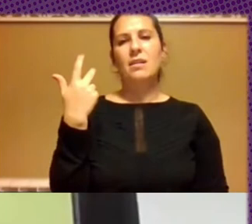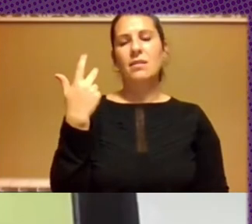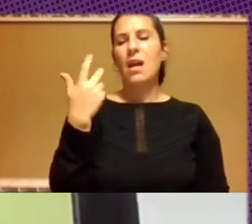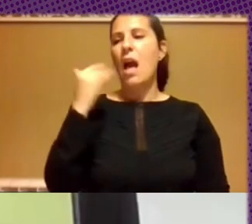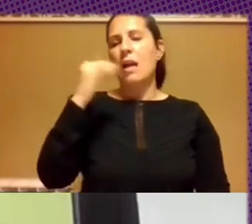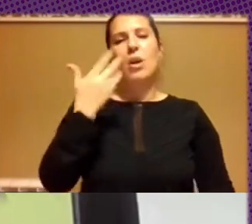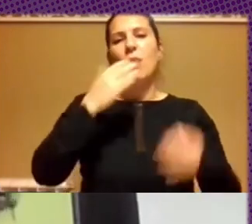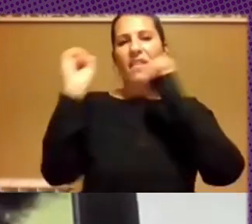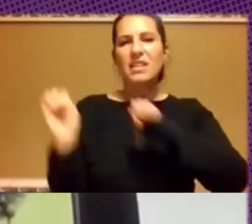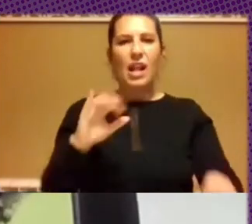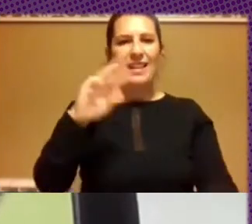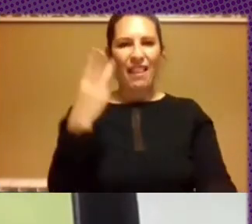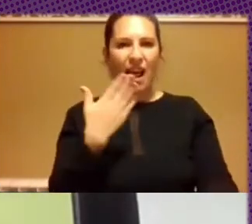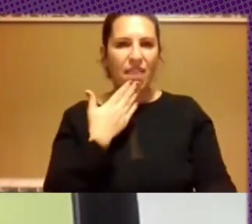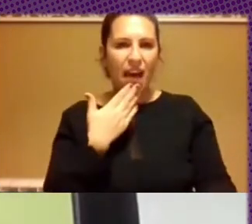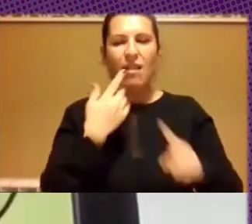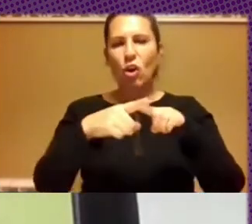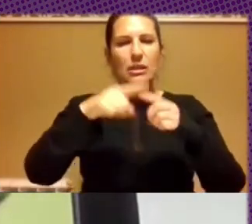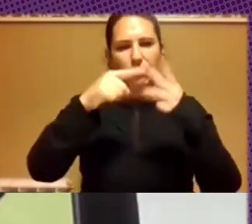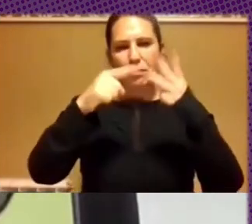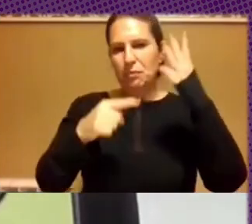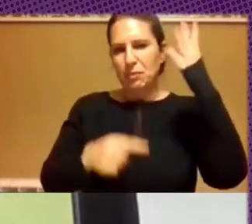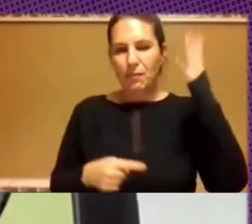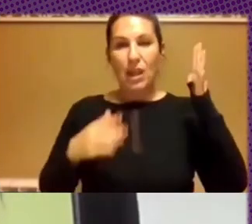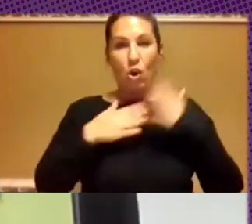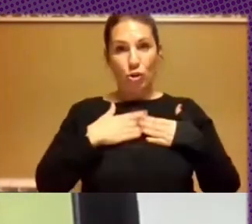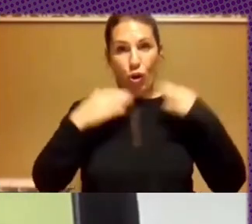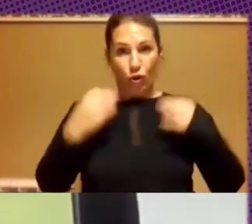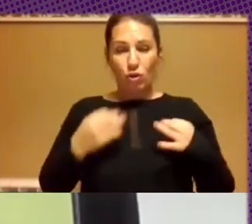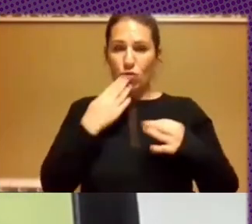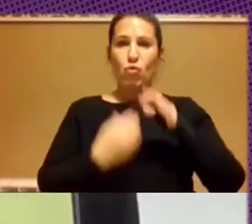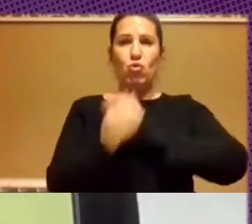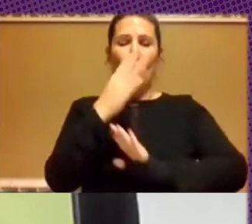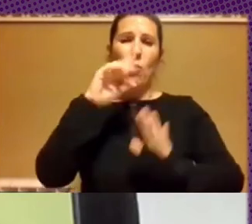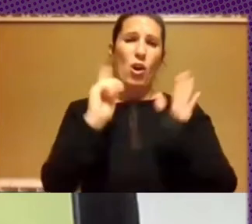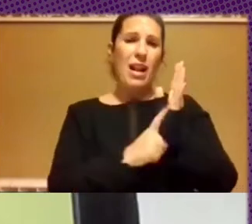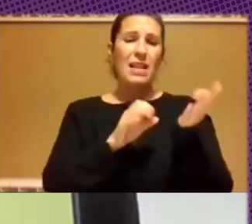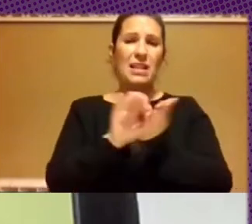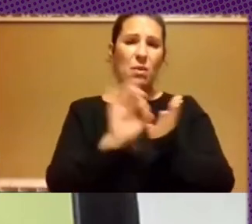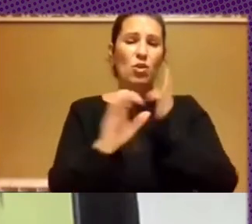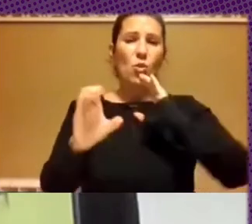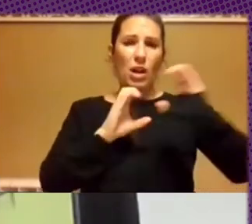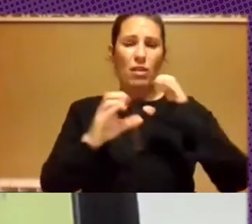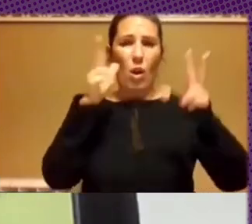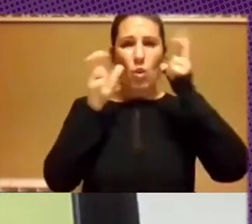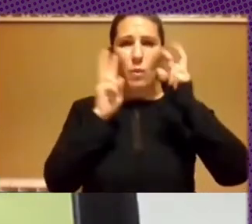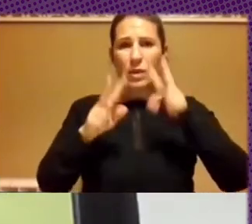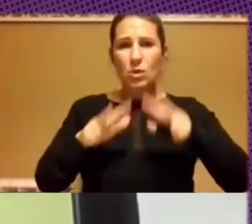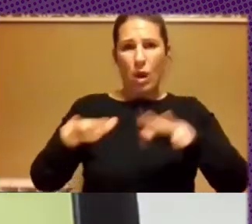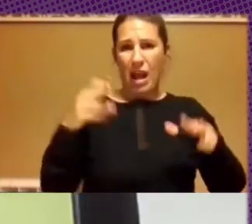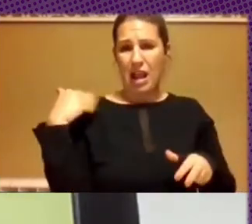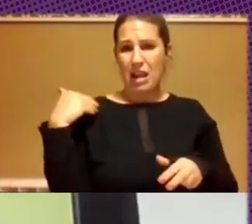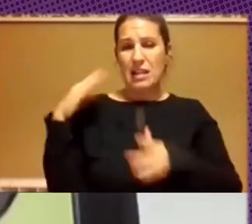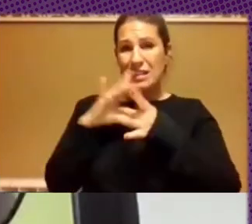defensoría de la tercera edad. En nuestro caso, como es producto de la Ley de Servicios de Comunicación Audiovisual, está directamente relacionado